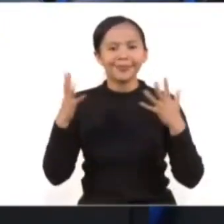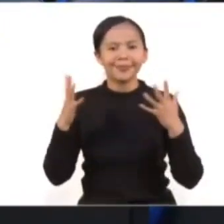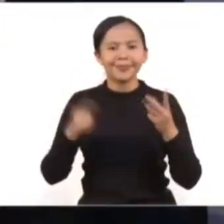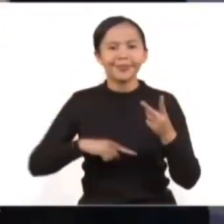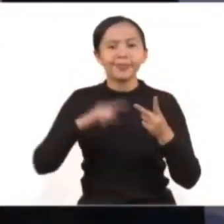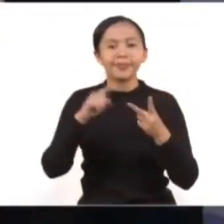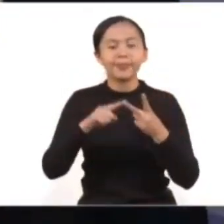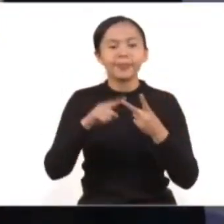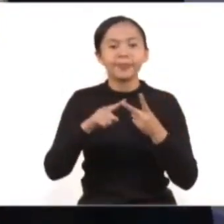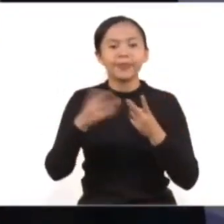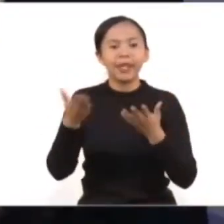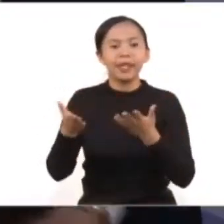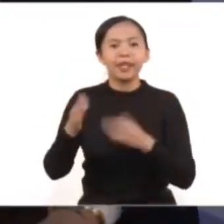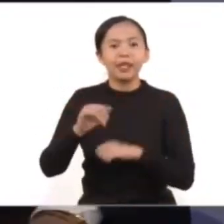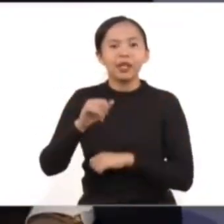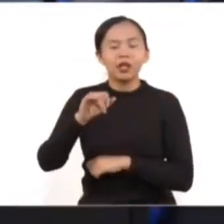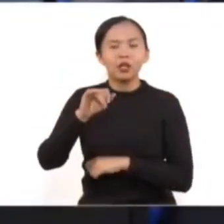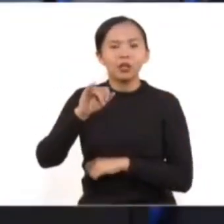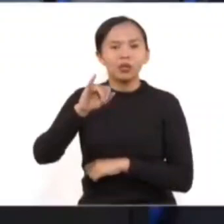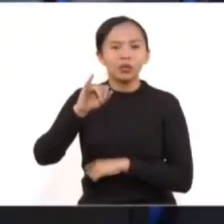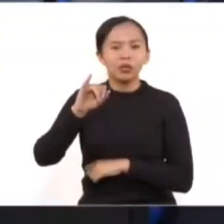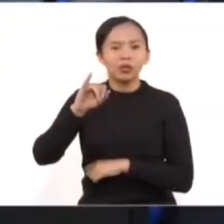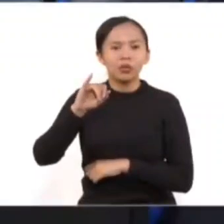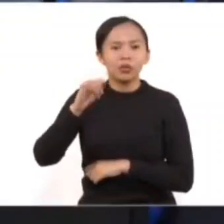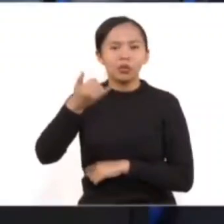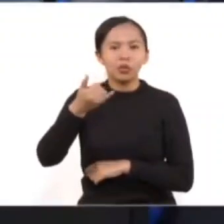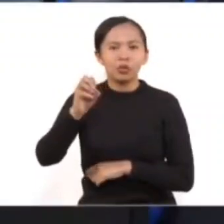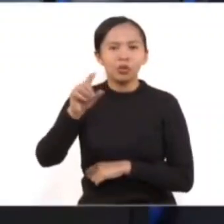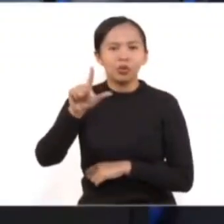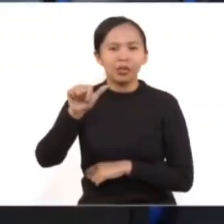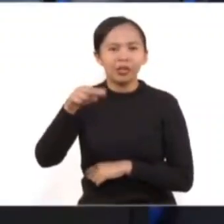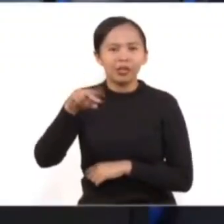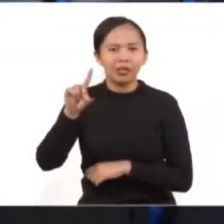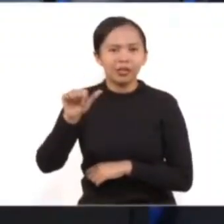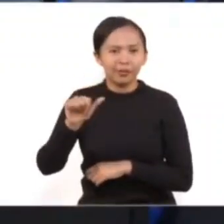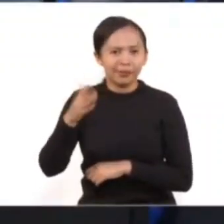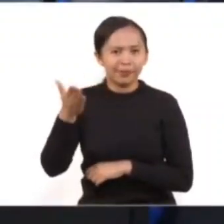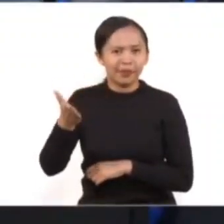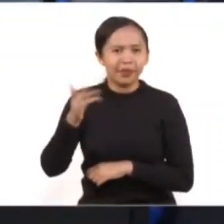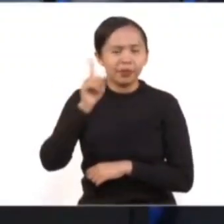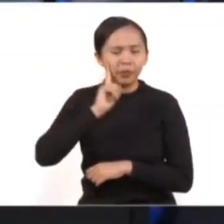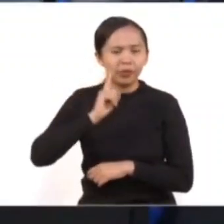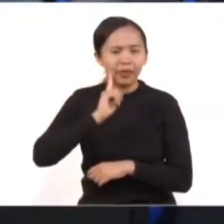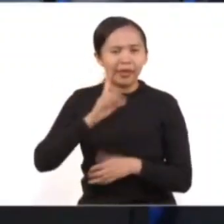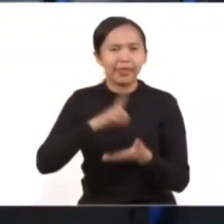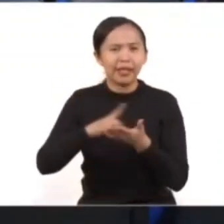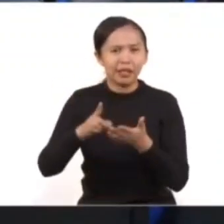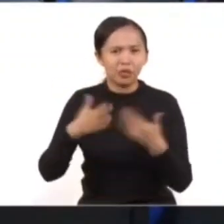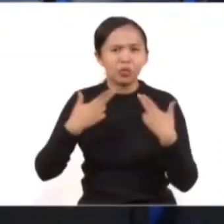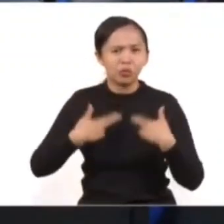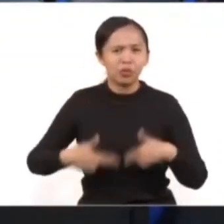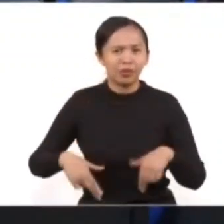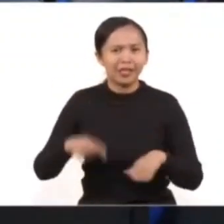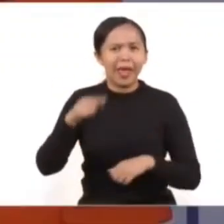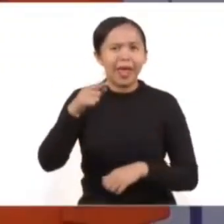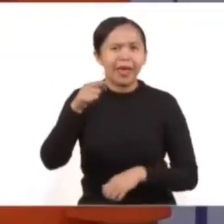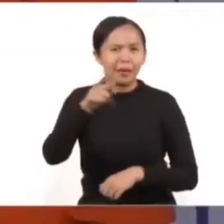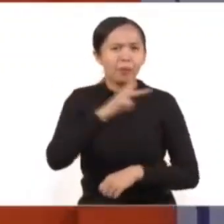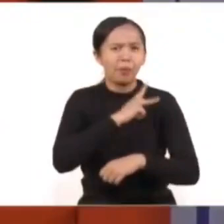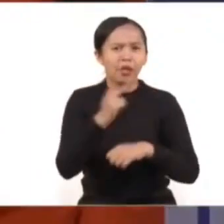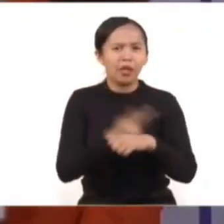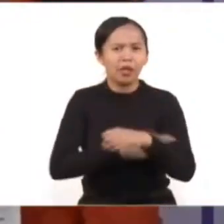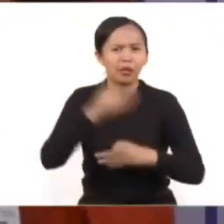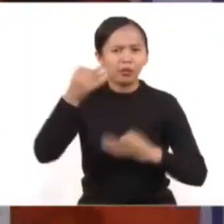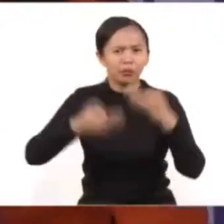La maestra Yolanda Rangel Balnaceda, director ejecutiva de Orientación Ciudadana y Derechos Humanos del Poder Judicial de la Ciudad de